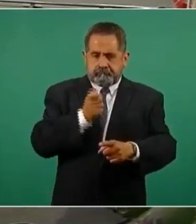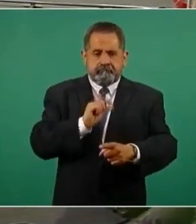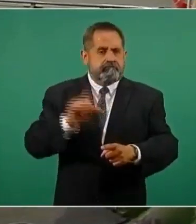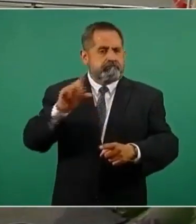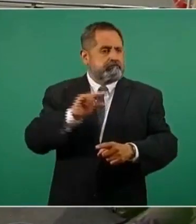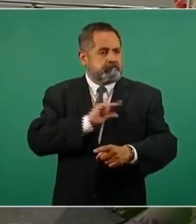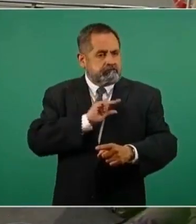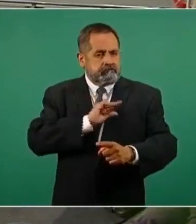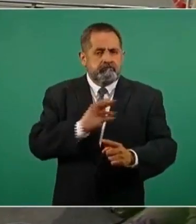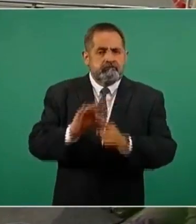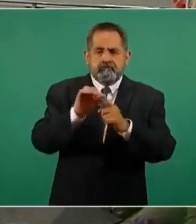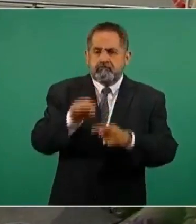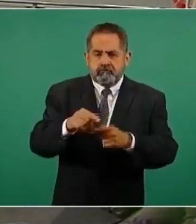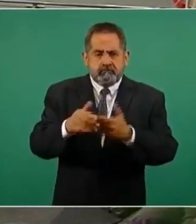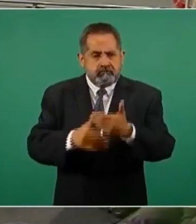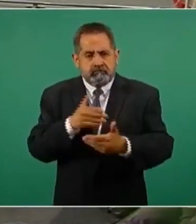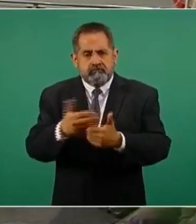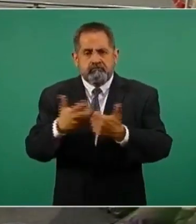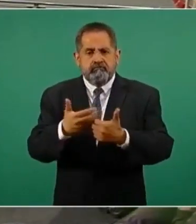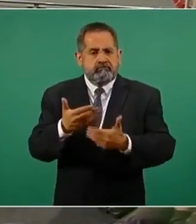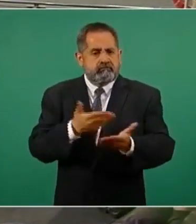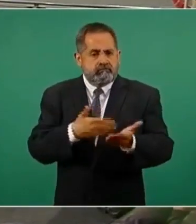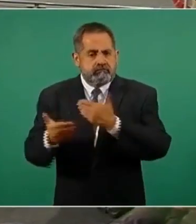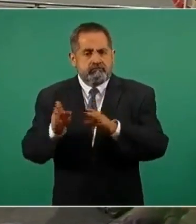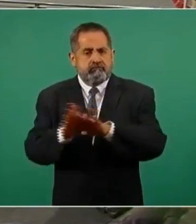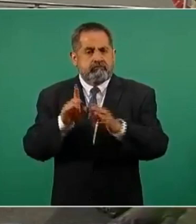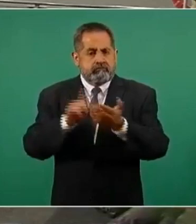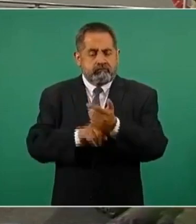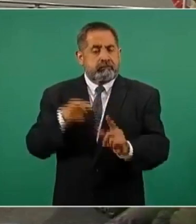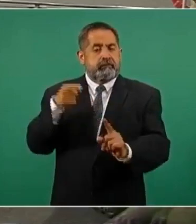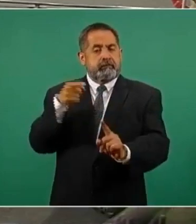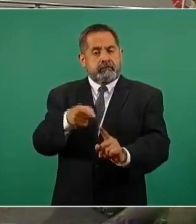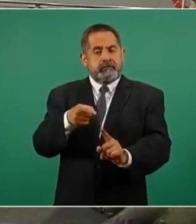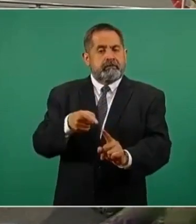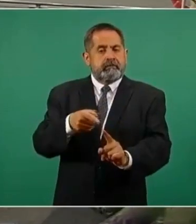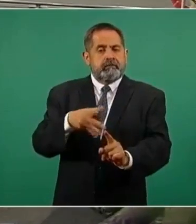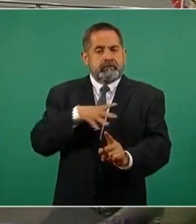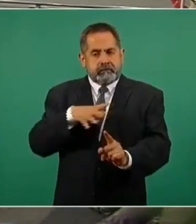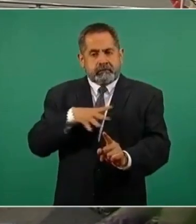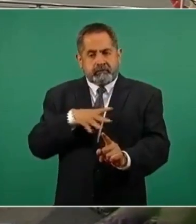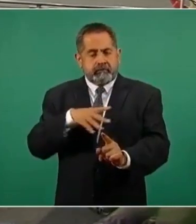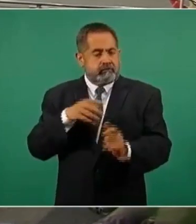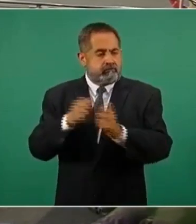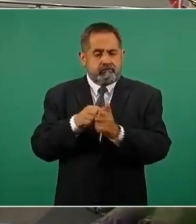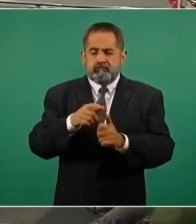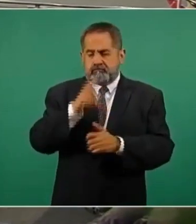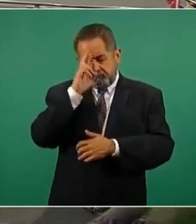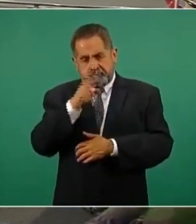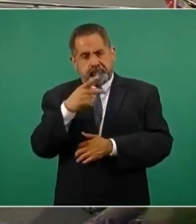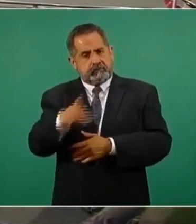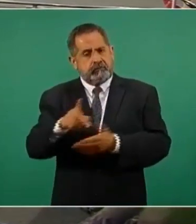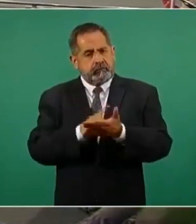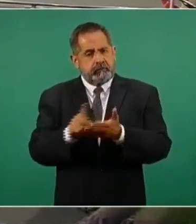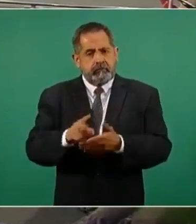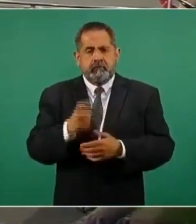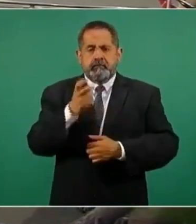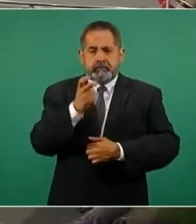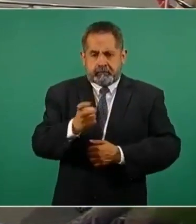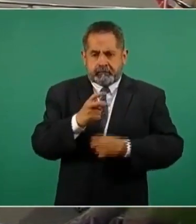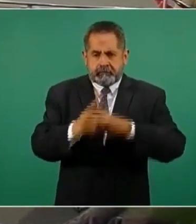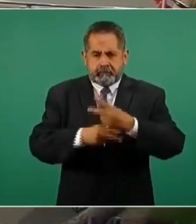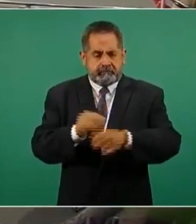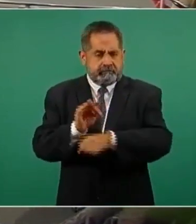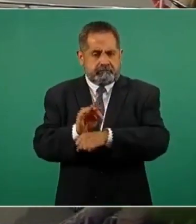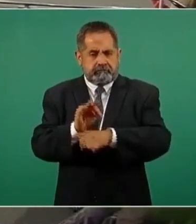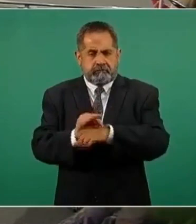productividad, en la que el trabajador definitivamente tiene también el respeto a sus derechos, se va a proteger.